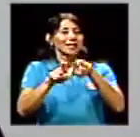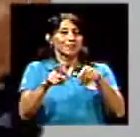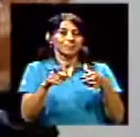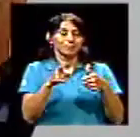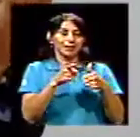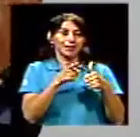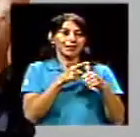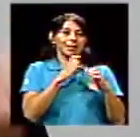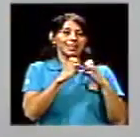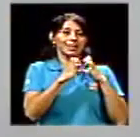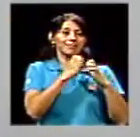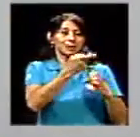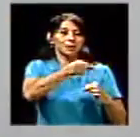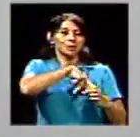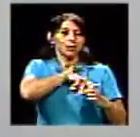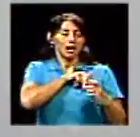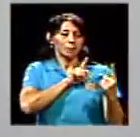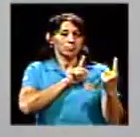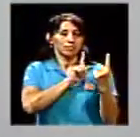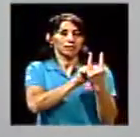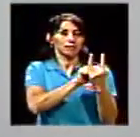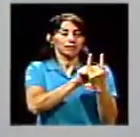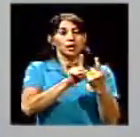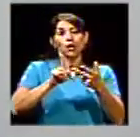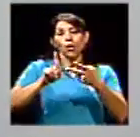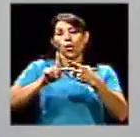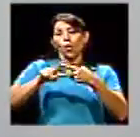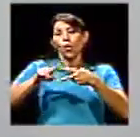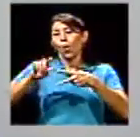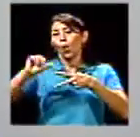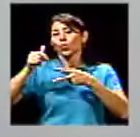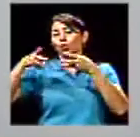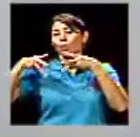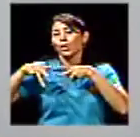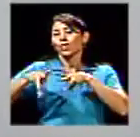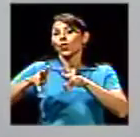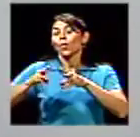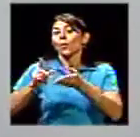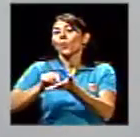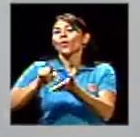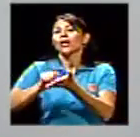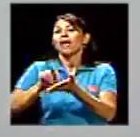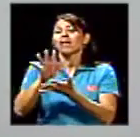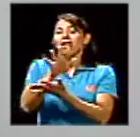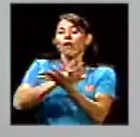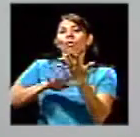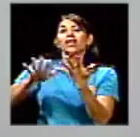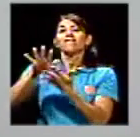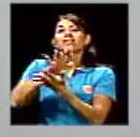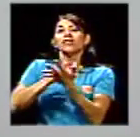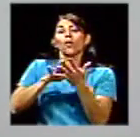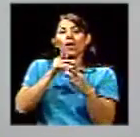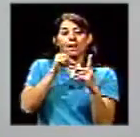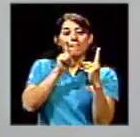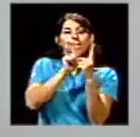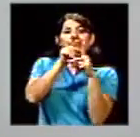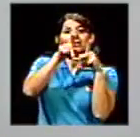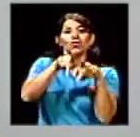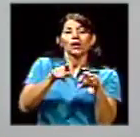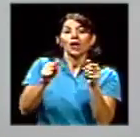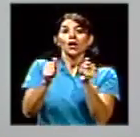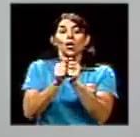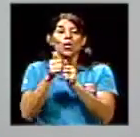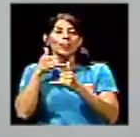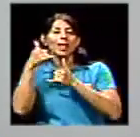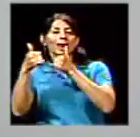medio publicaba un híbrido que incorporaba teléfonos, y además con el tema ahora de los